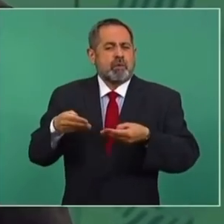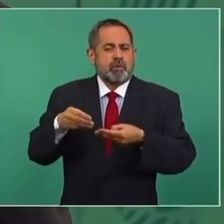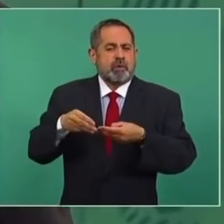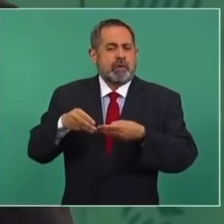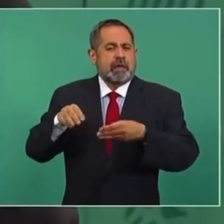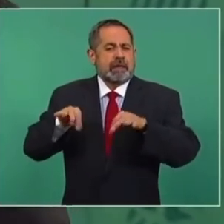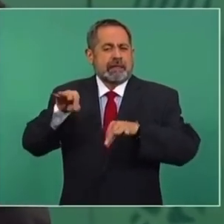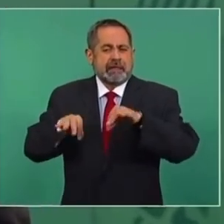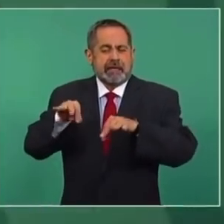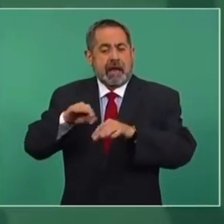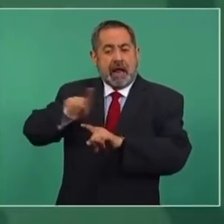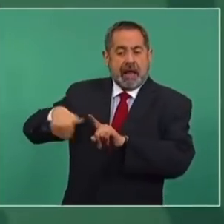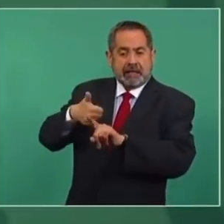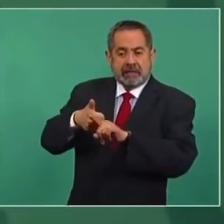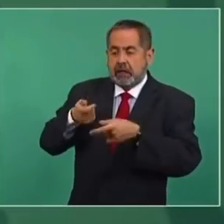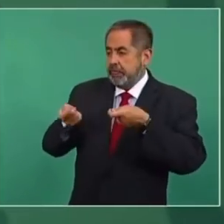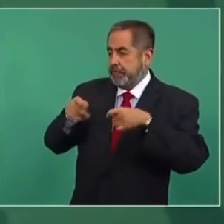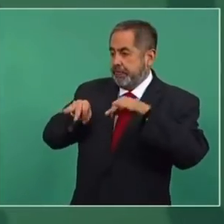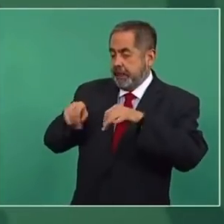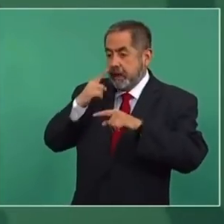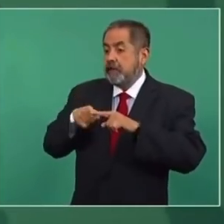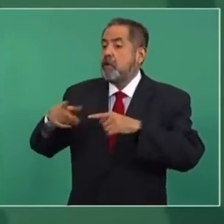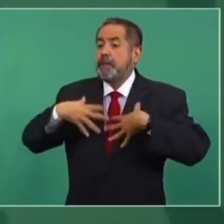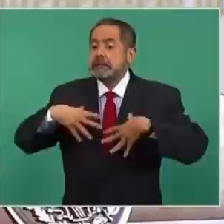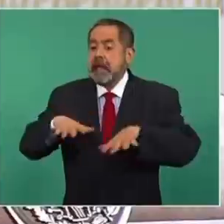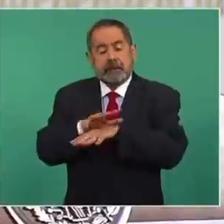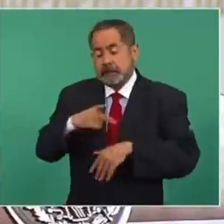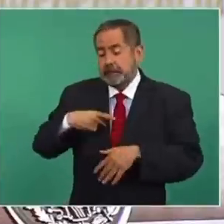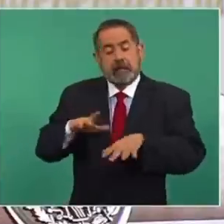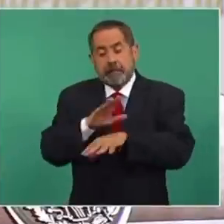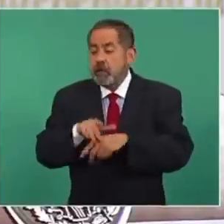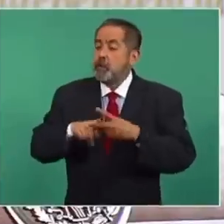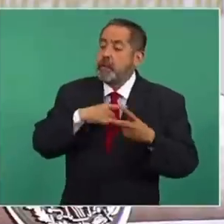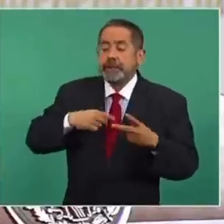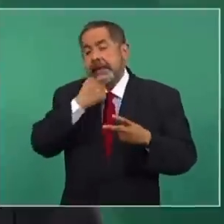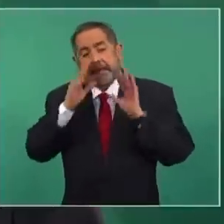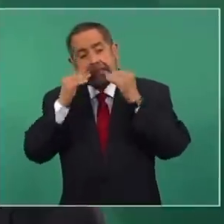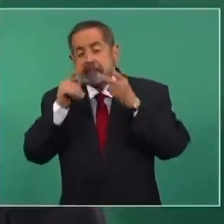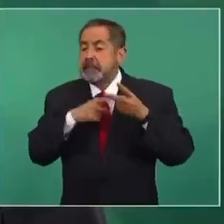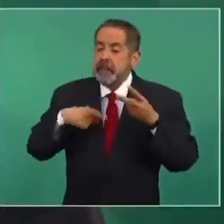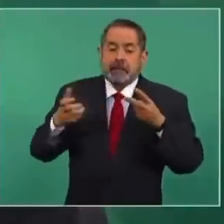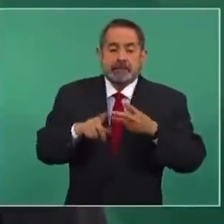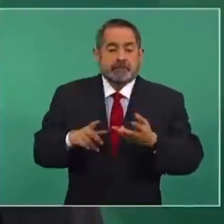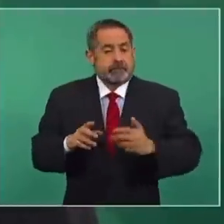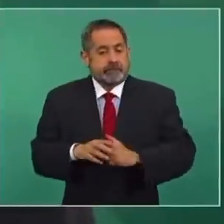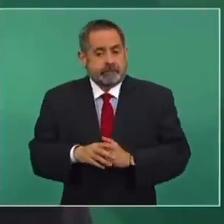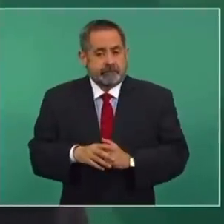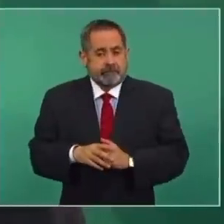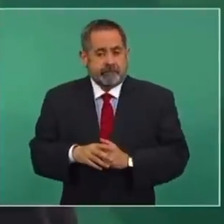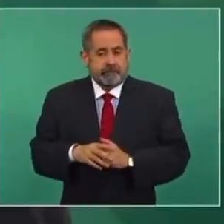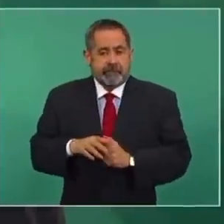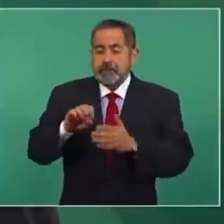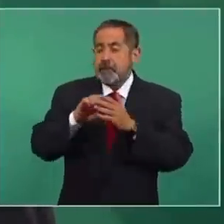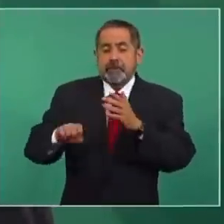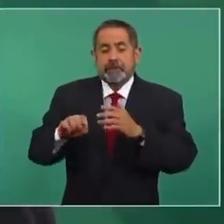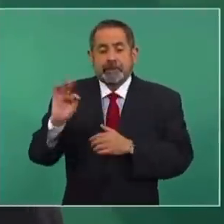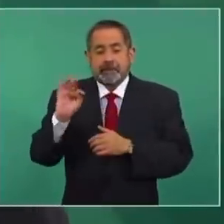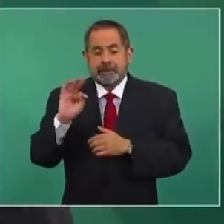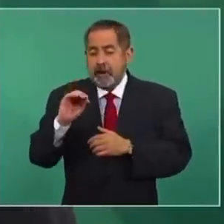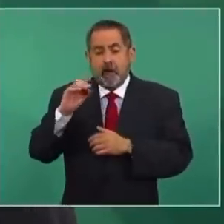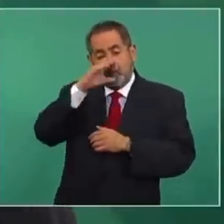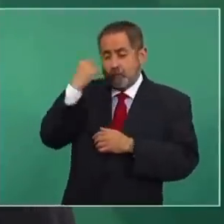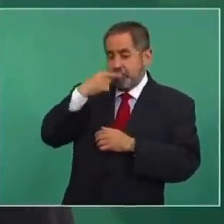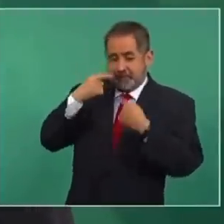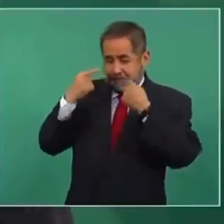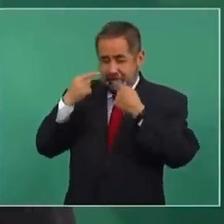como un títere, manejado por los publicistas. Te vas a vestir así, te vas a reír de esta manera. Si tienes un colmillo muy largo, no te